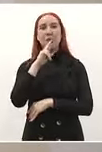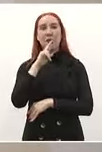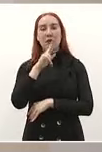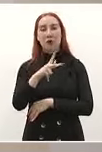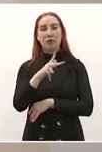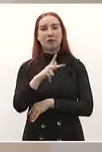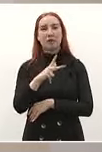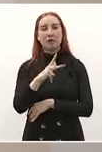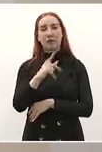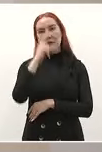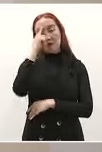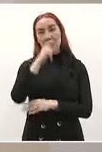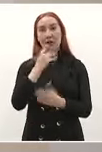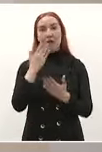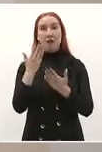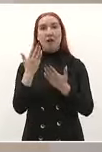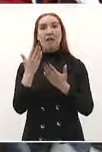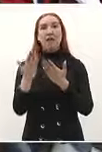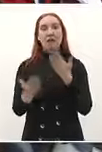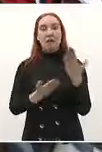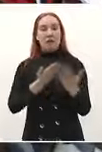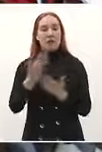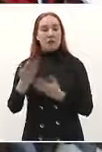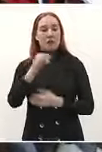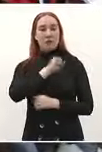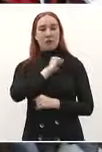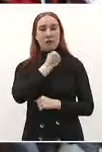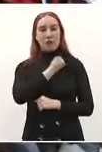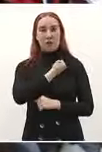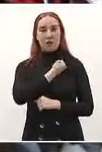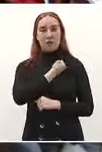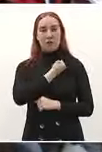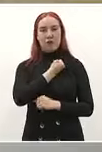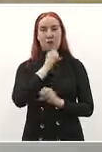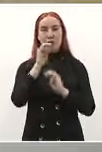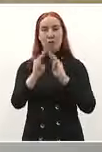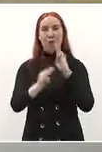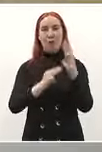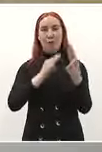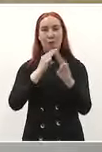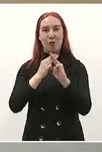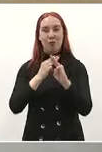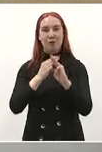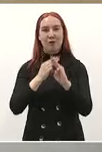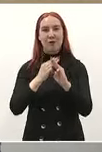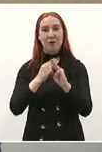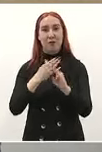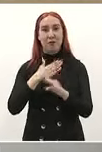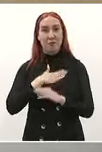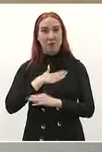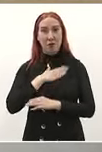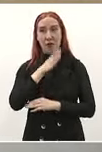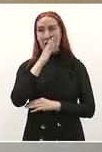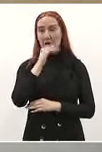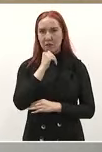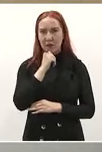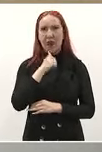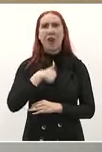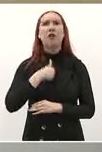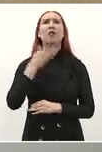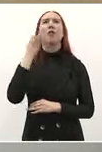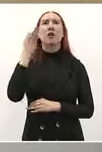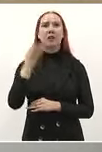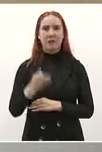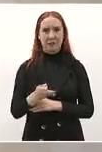sistema de salud pública del mundo y dicen que no voy a poder acepto el desafío ya